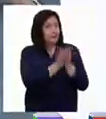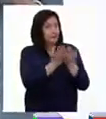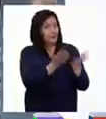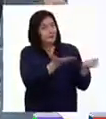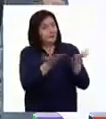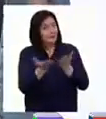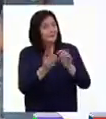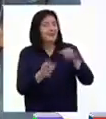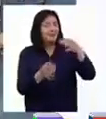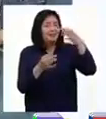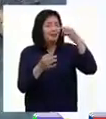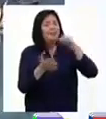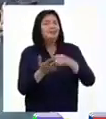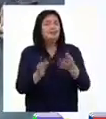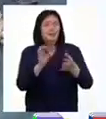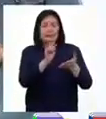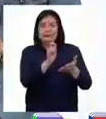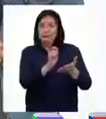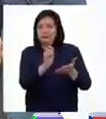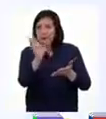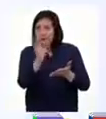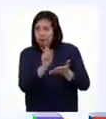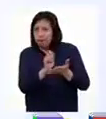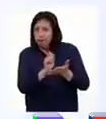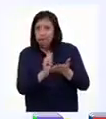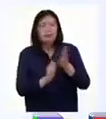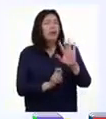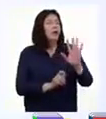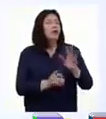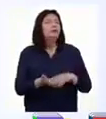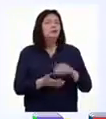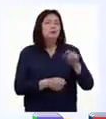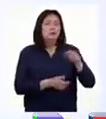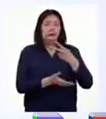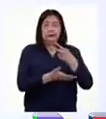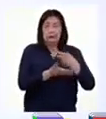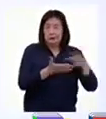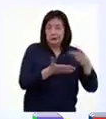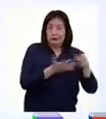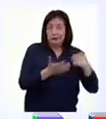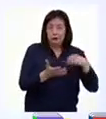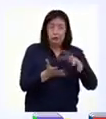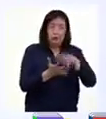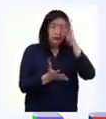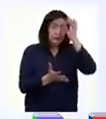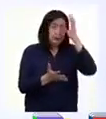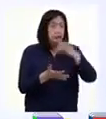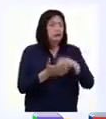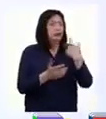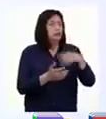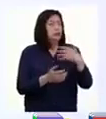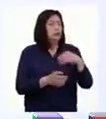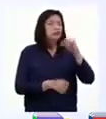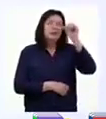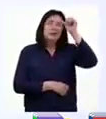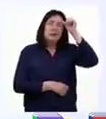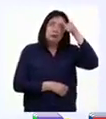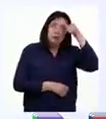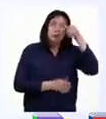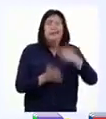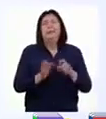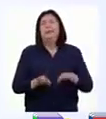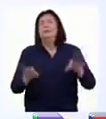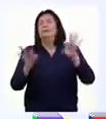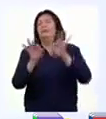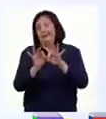cuadernos, sus hojas, lápices para tomar sus apuntes. A lo largo de estas semanas estamos aprendiendo sobre los recuerdos y lo